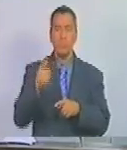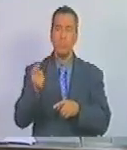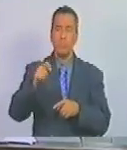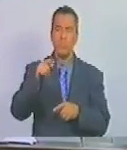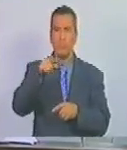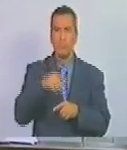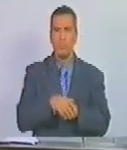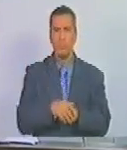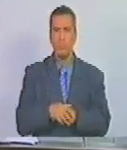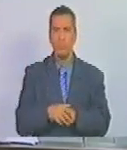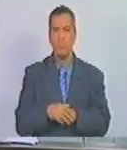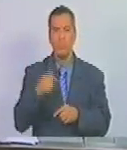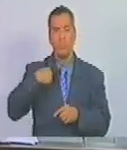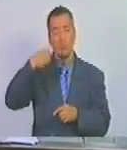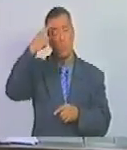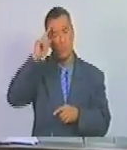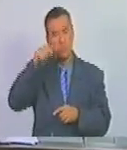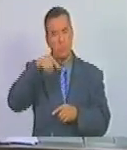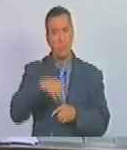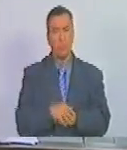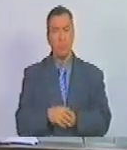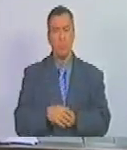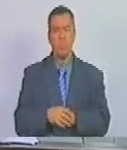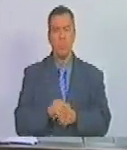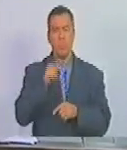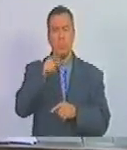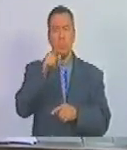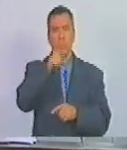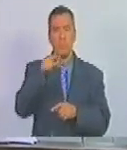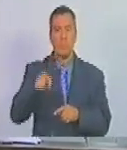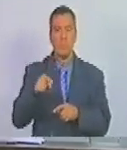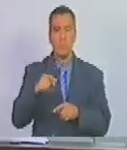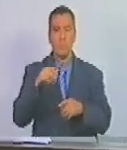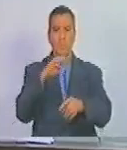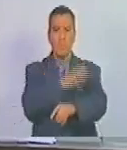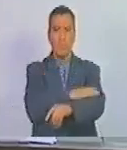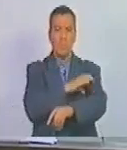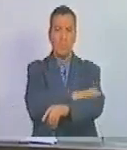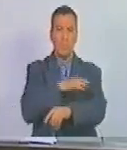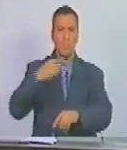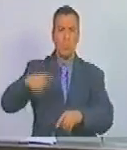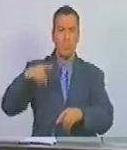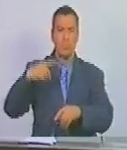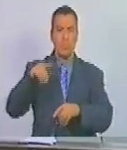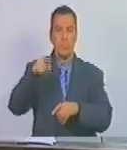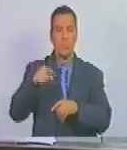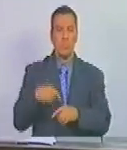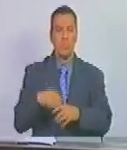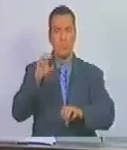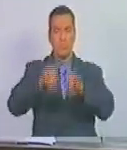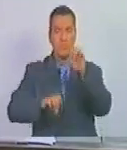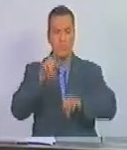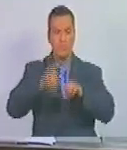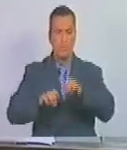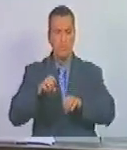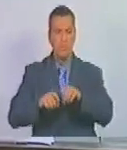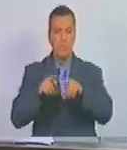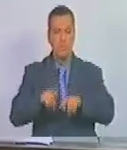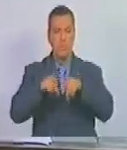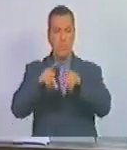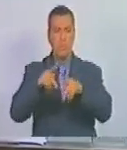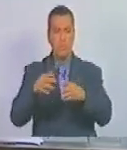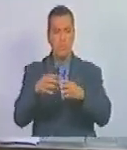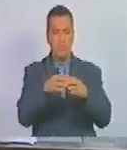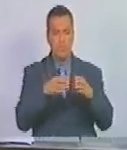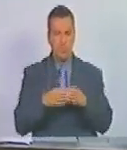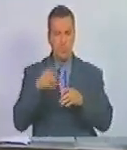aún pareciera contradictorio pero con esta oposición democrática que evalúa y valora ese